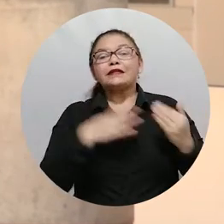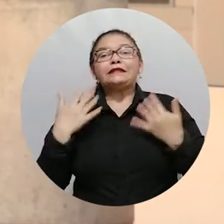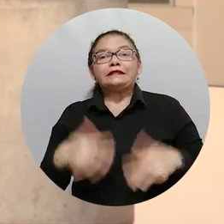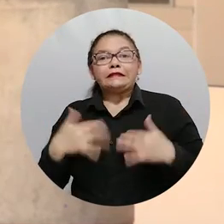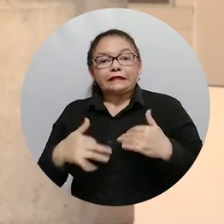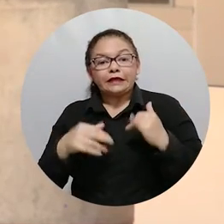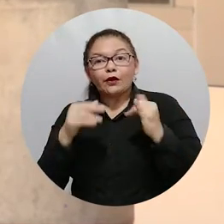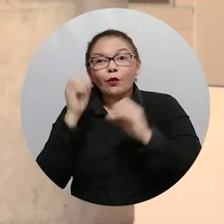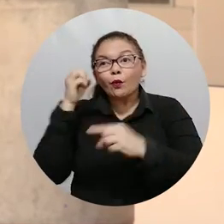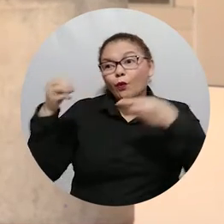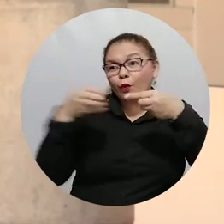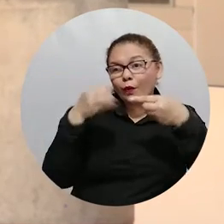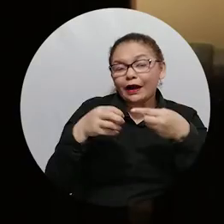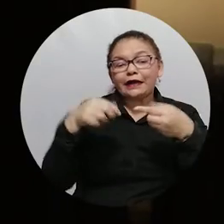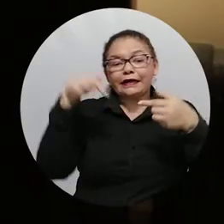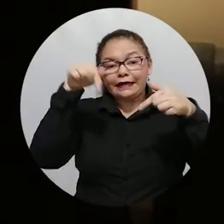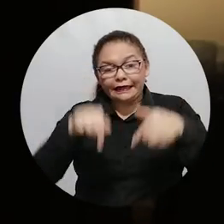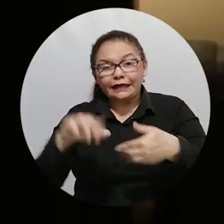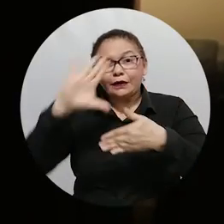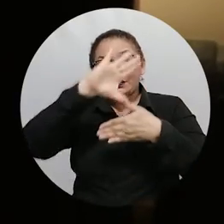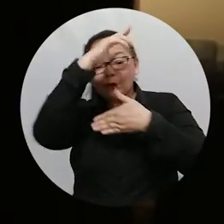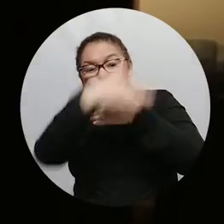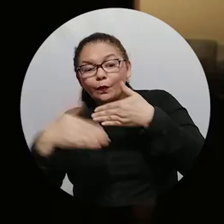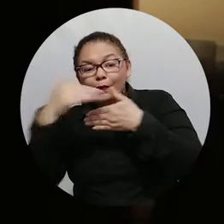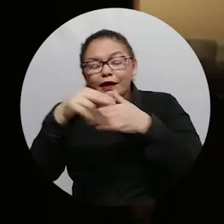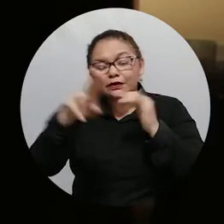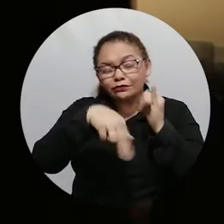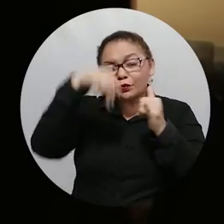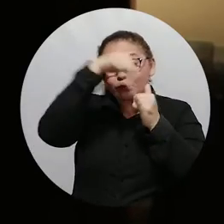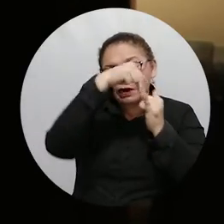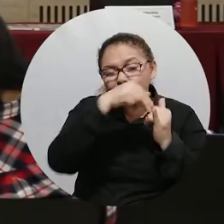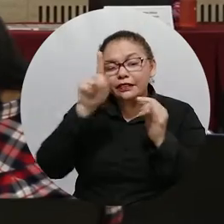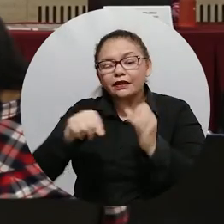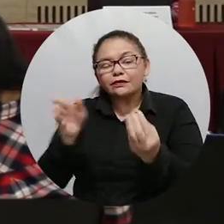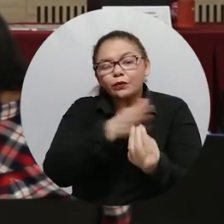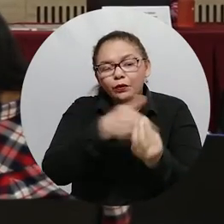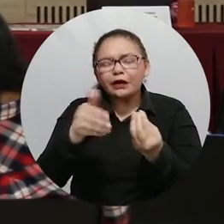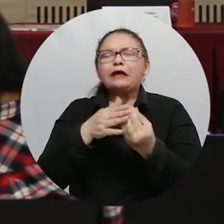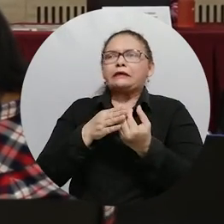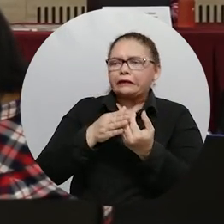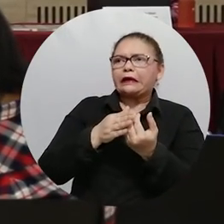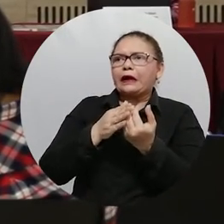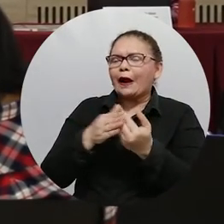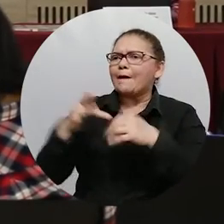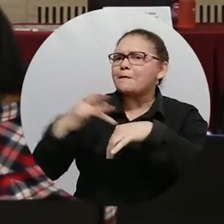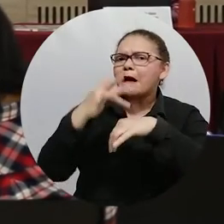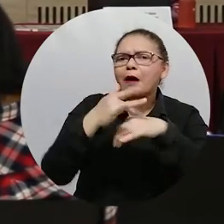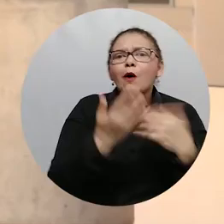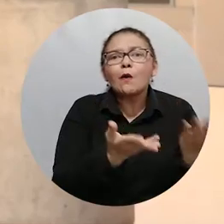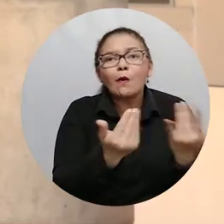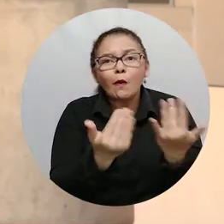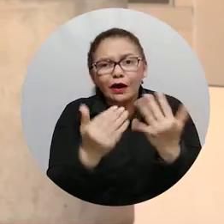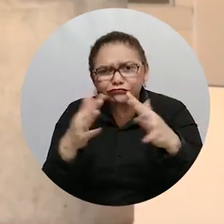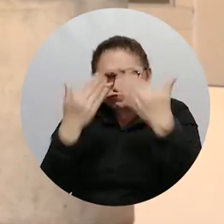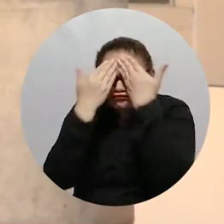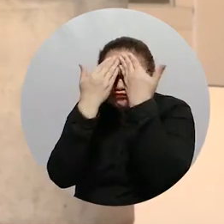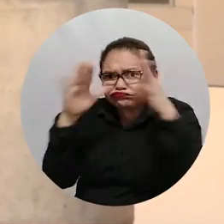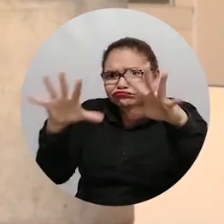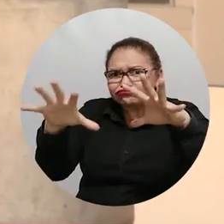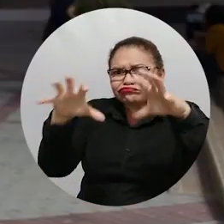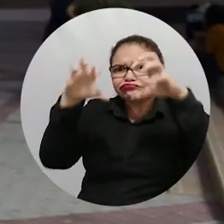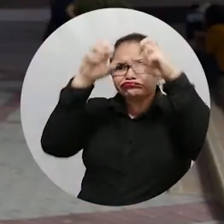Arqueología a Santa Marta, como un objetivo de ir promoviendo cada vez más la participación de los estudiantes en espacios